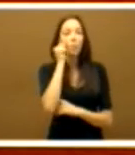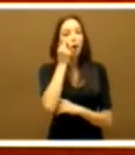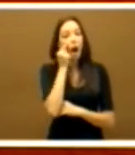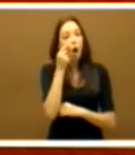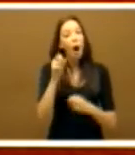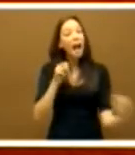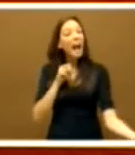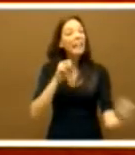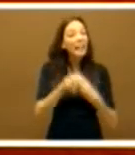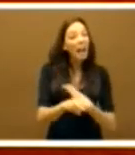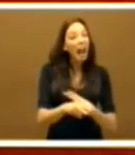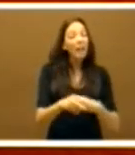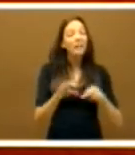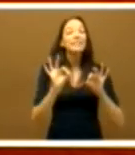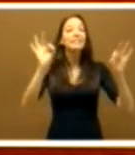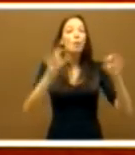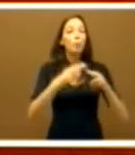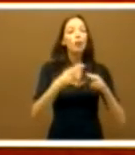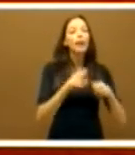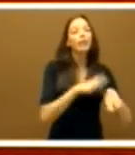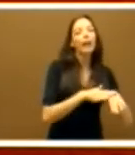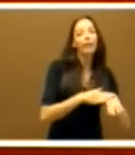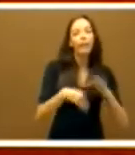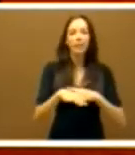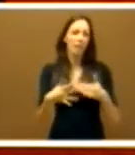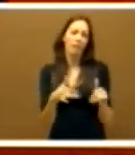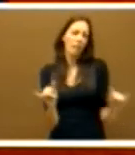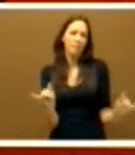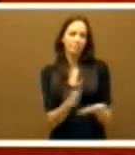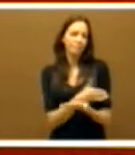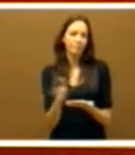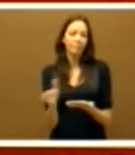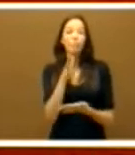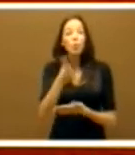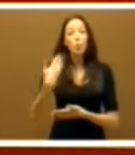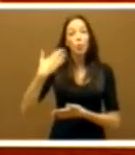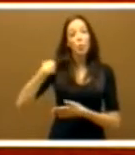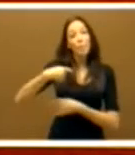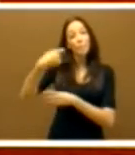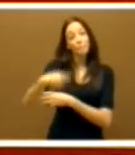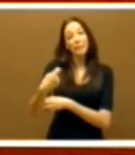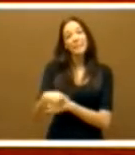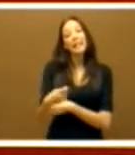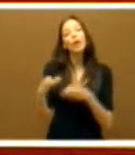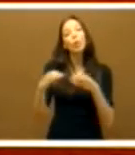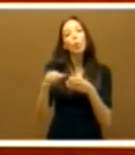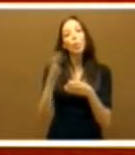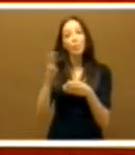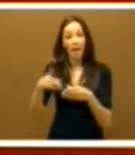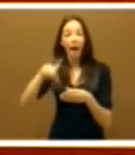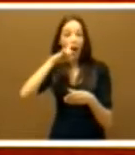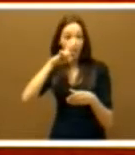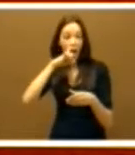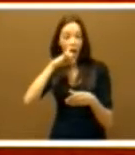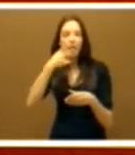ni de derechas porque fue un presidente del Partido Popular, el señor Aznar, el que decidió que el AVE Madrid-Lisboa